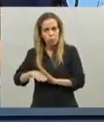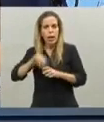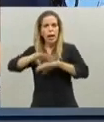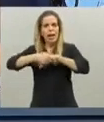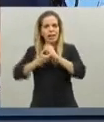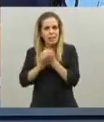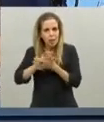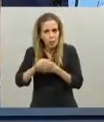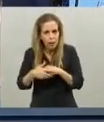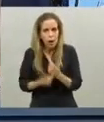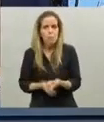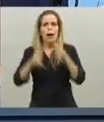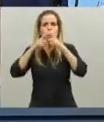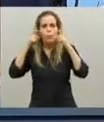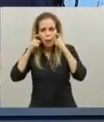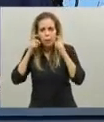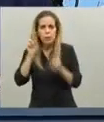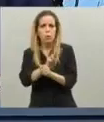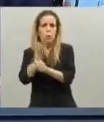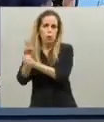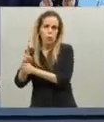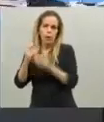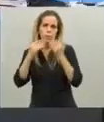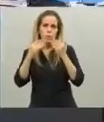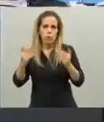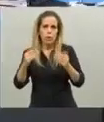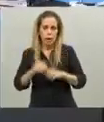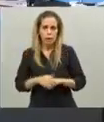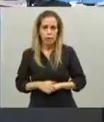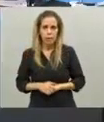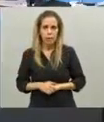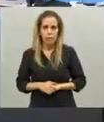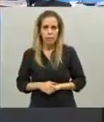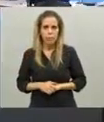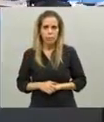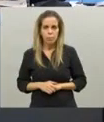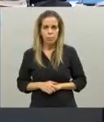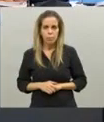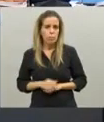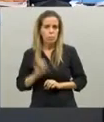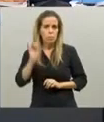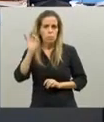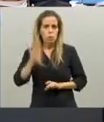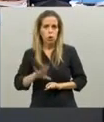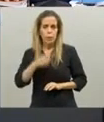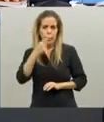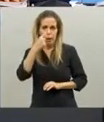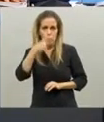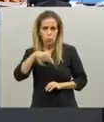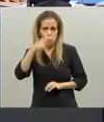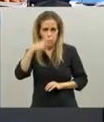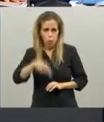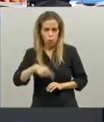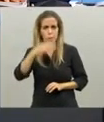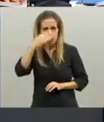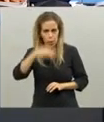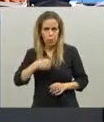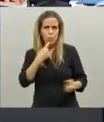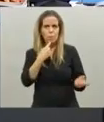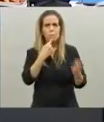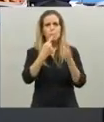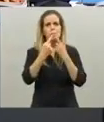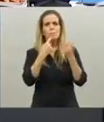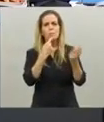que se cuiden y que cuidan a los demás muchas gracias yo solo para terminar antes de si hubiera preguntas que se